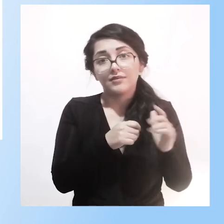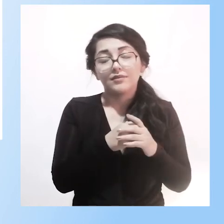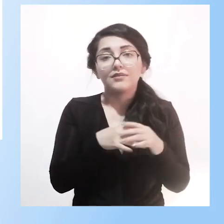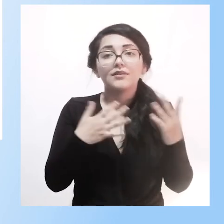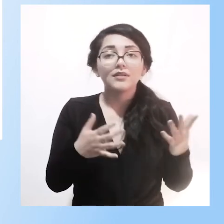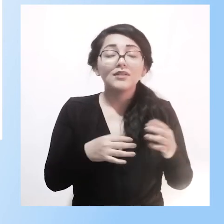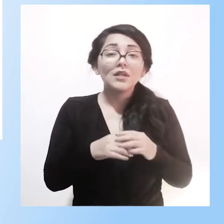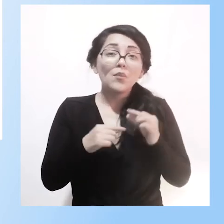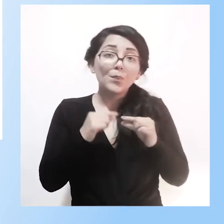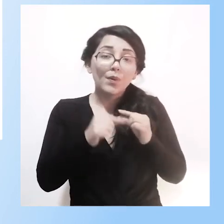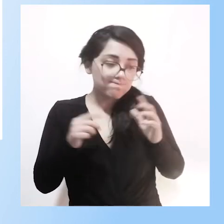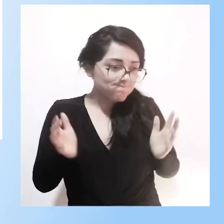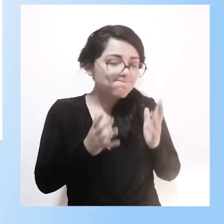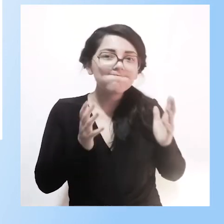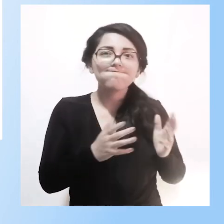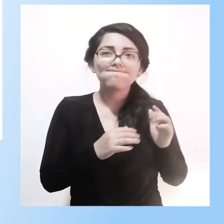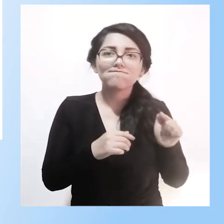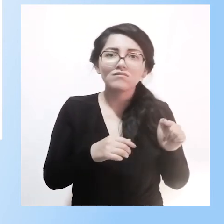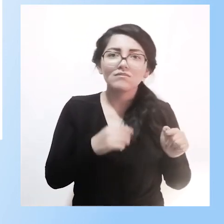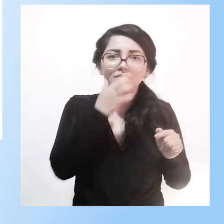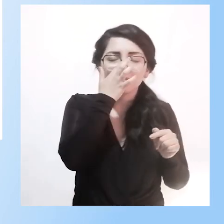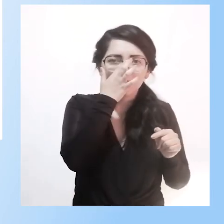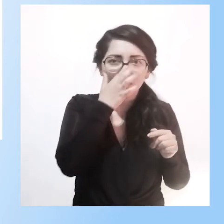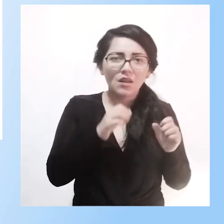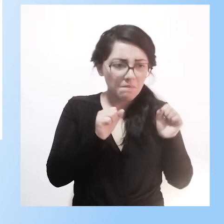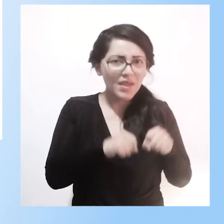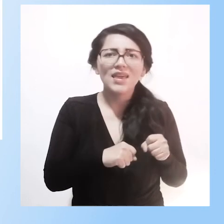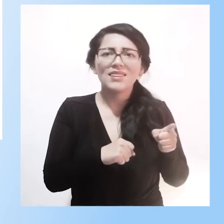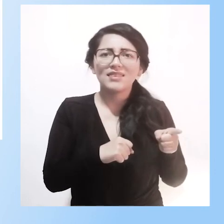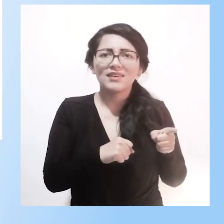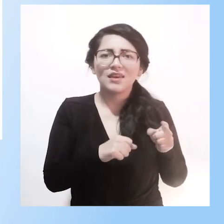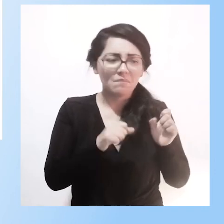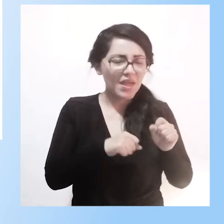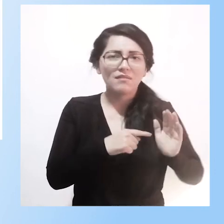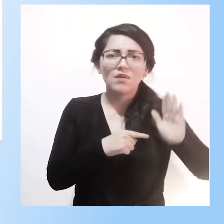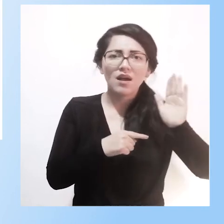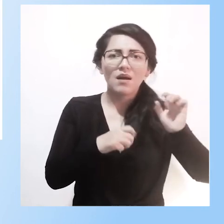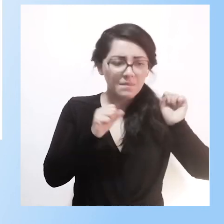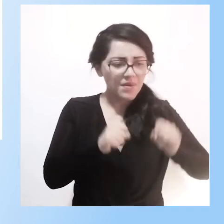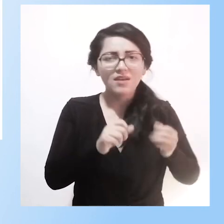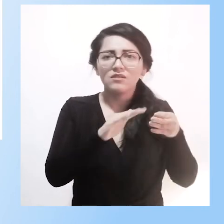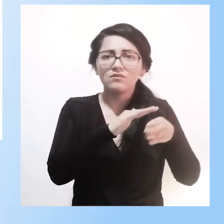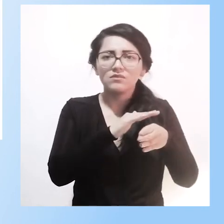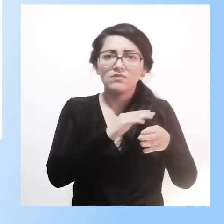incentiva que el alumno con enfermedad tenga su participación en la escuela